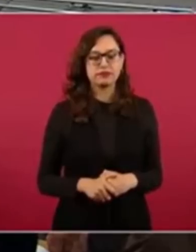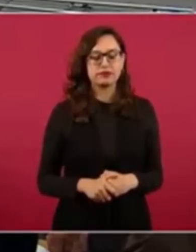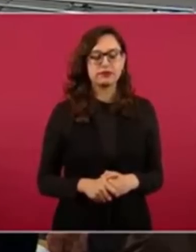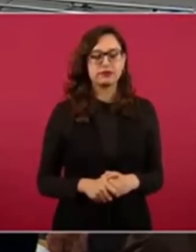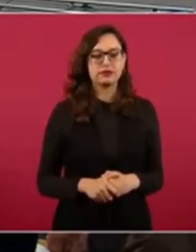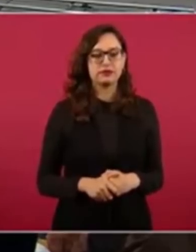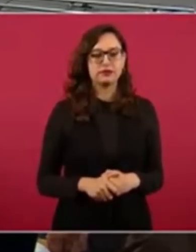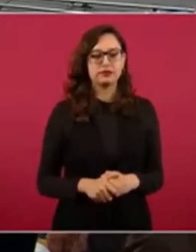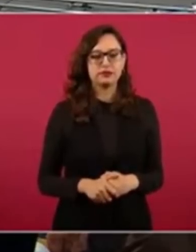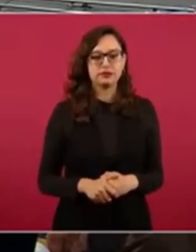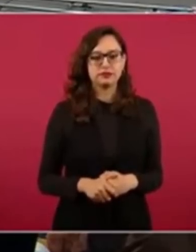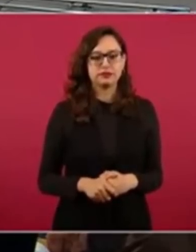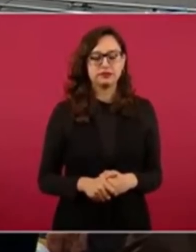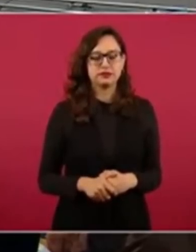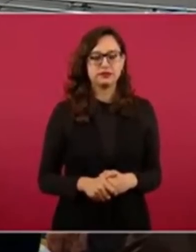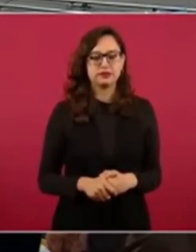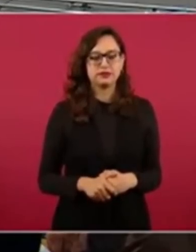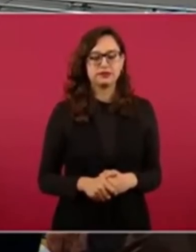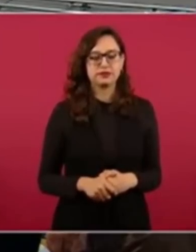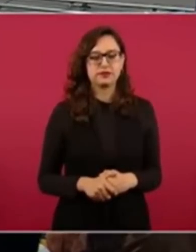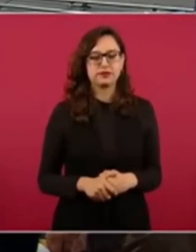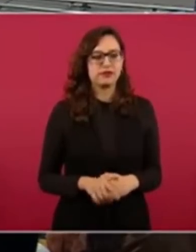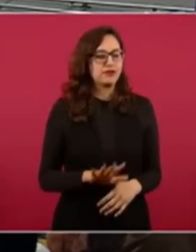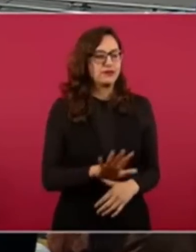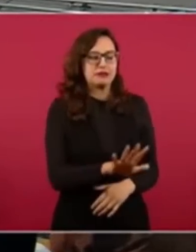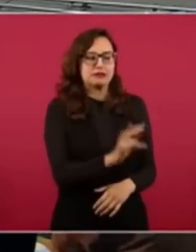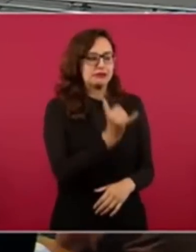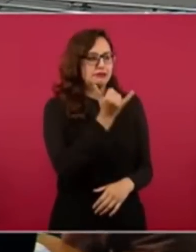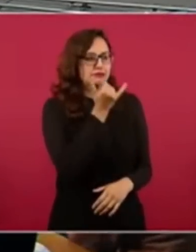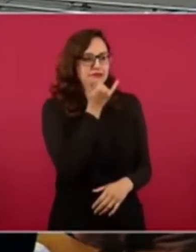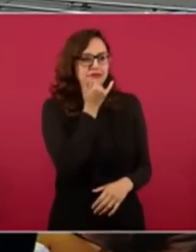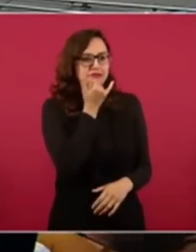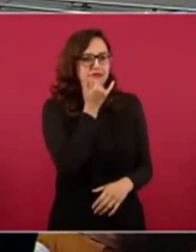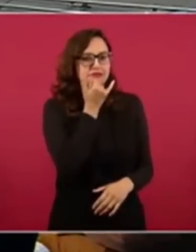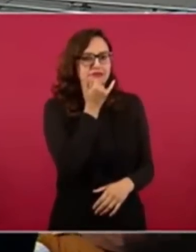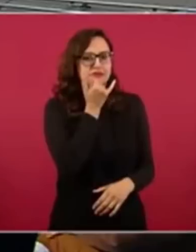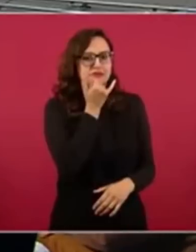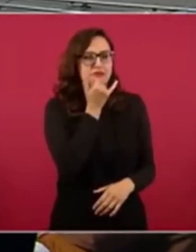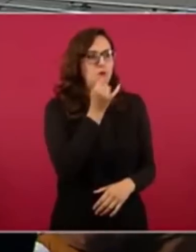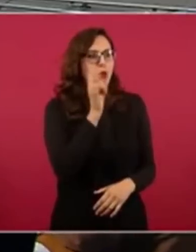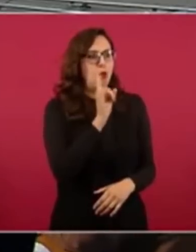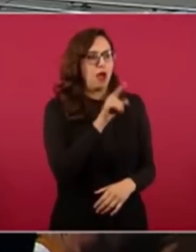todos los demás. No la podría nombrar.